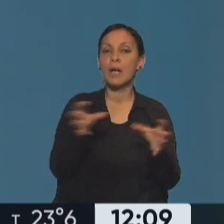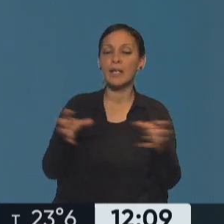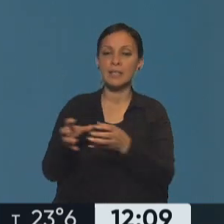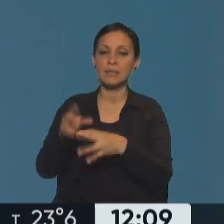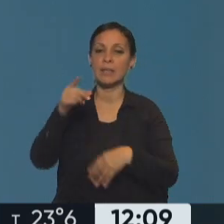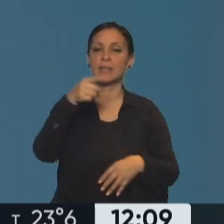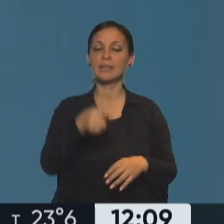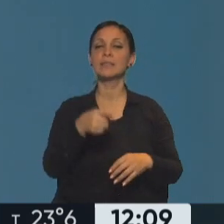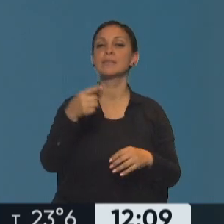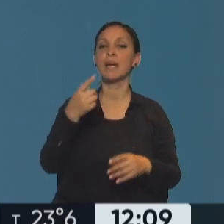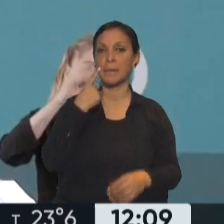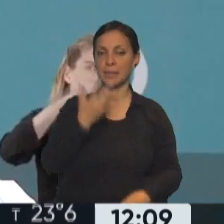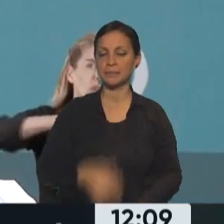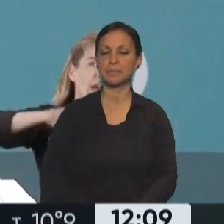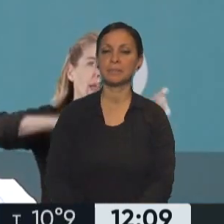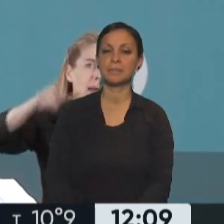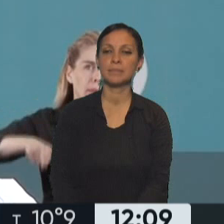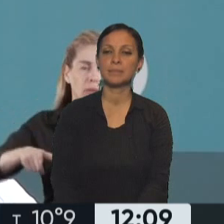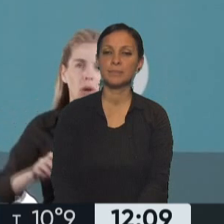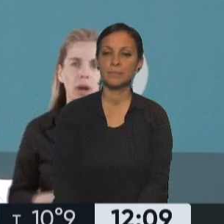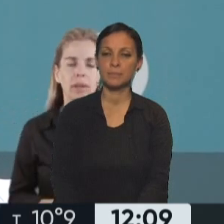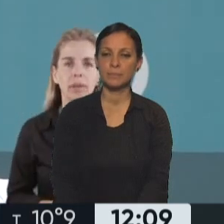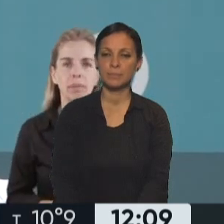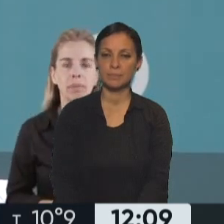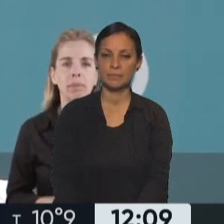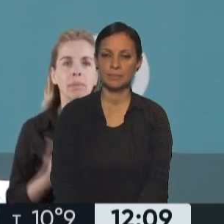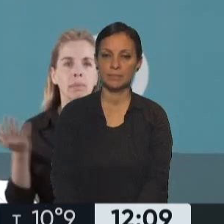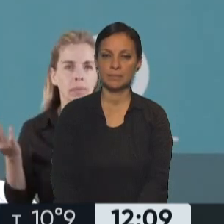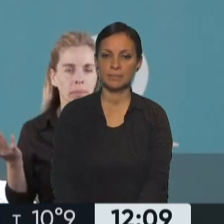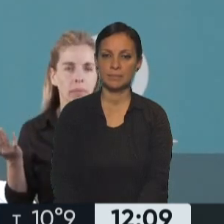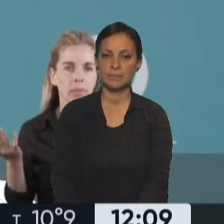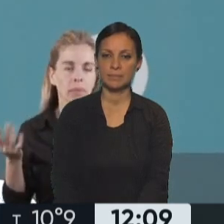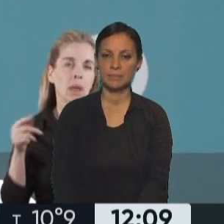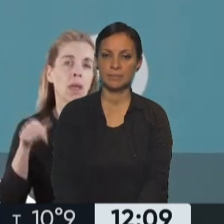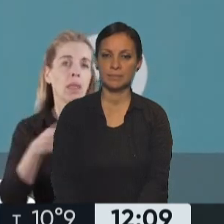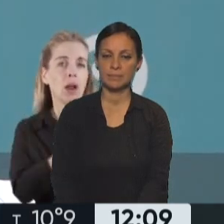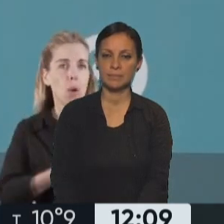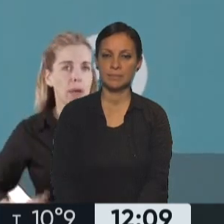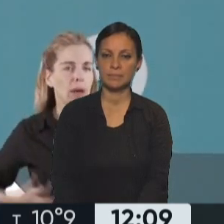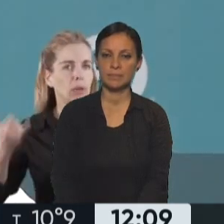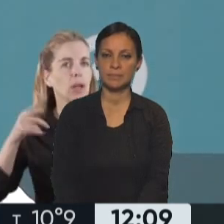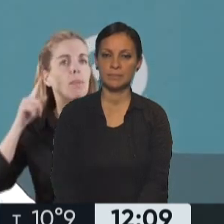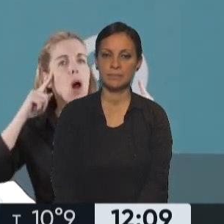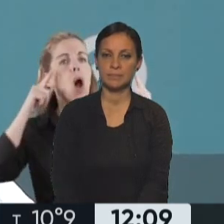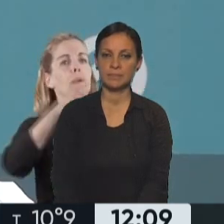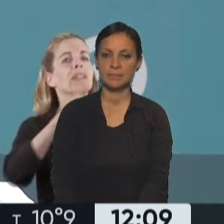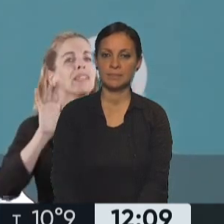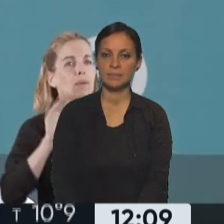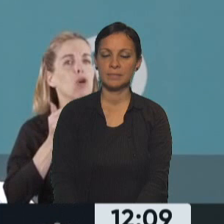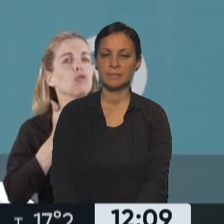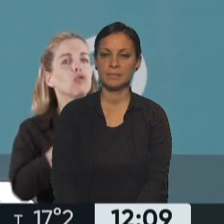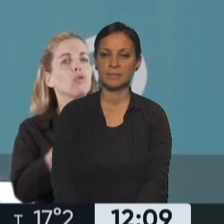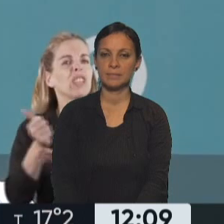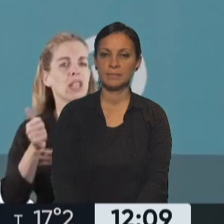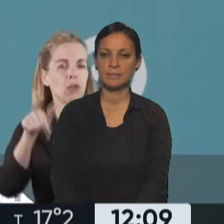hoy. Esto decía Martínez. Es objetivo del gobierno que los subsidios en la Argentina